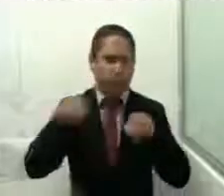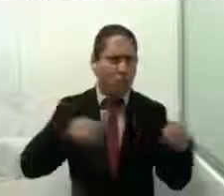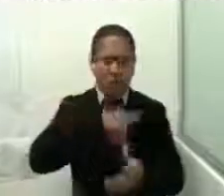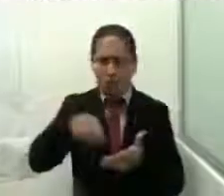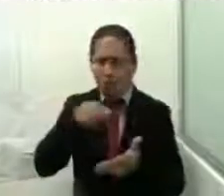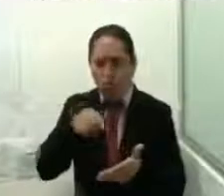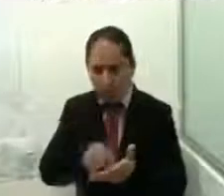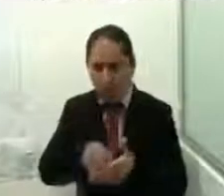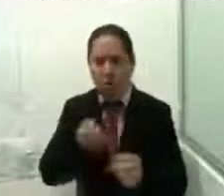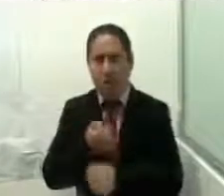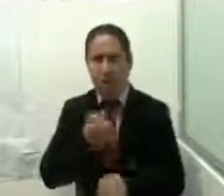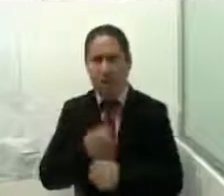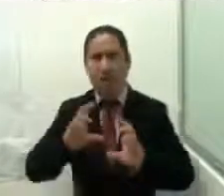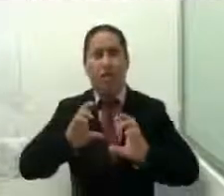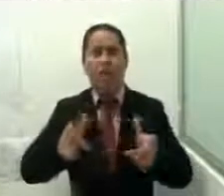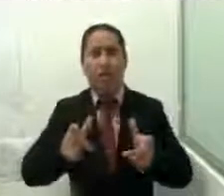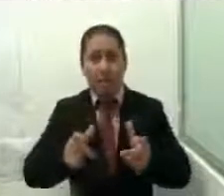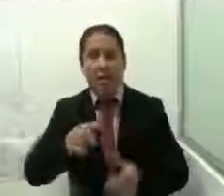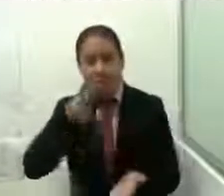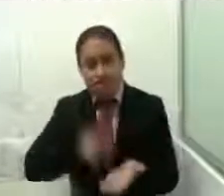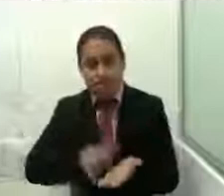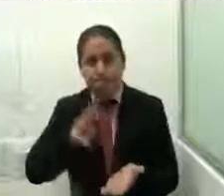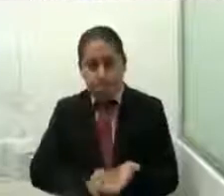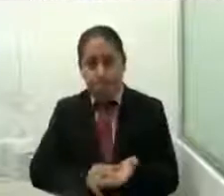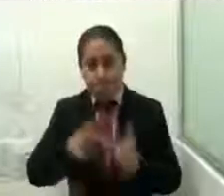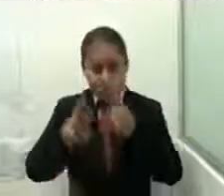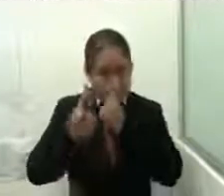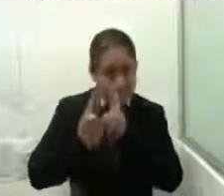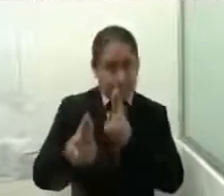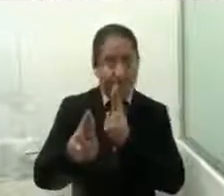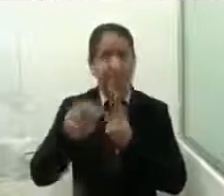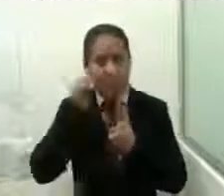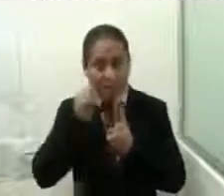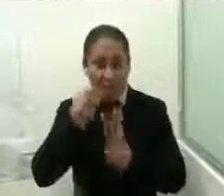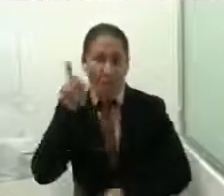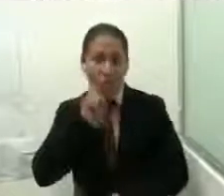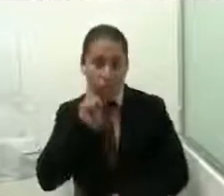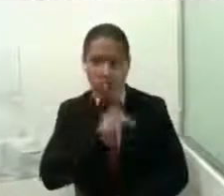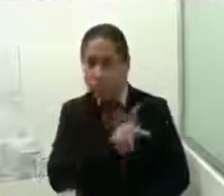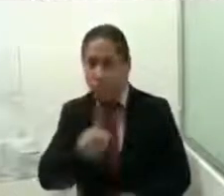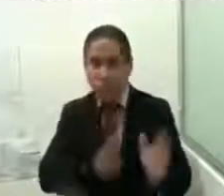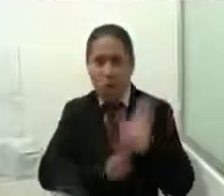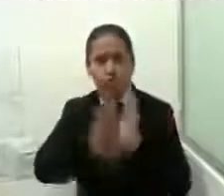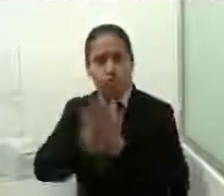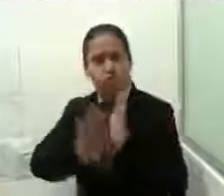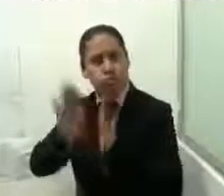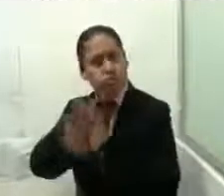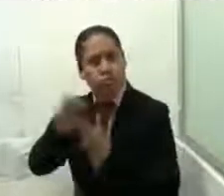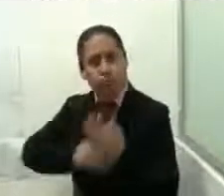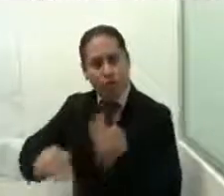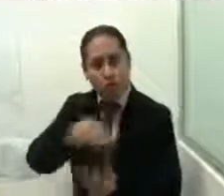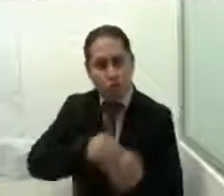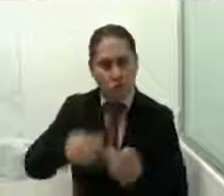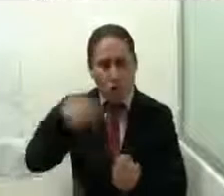Es necesario reconocer y valorar la enorme contribución de estas para alcanzar un desarrollo integral en las sociedades